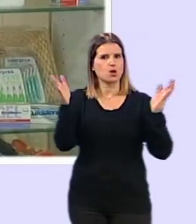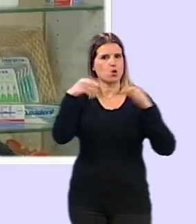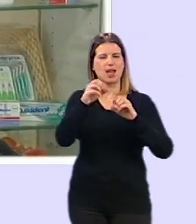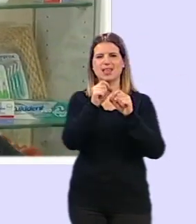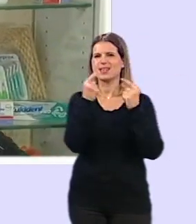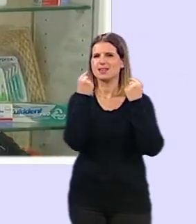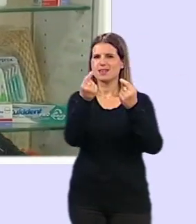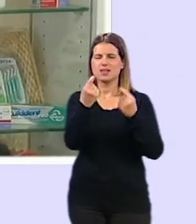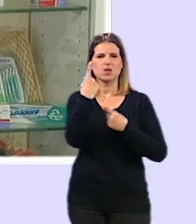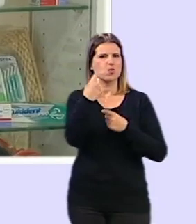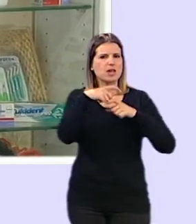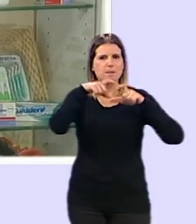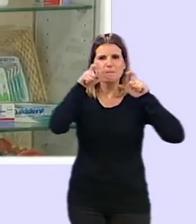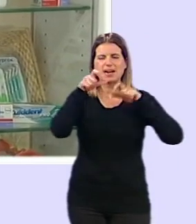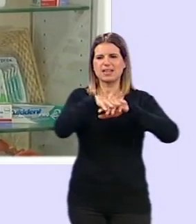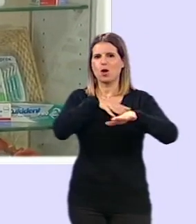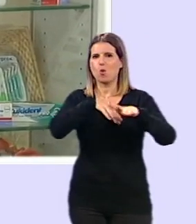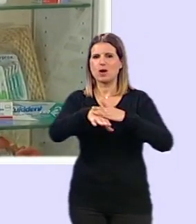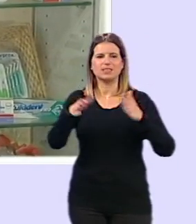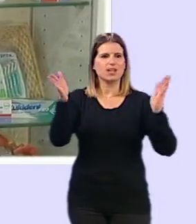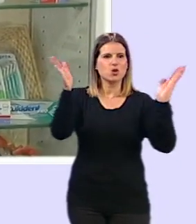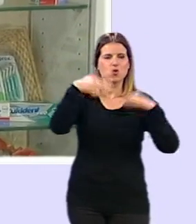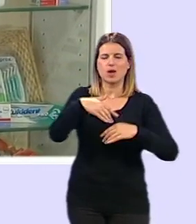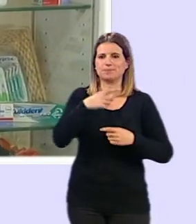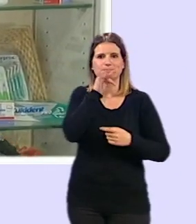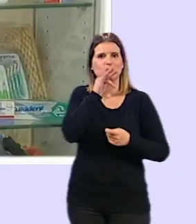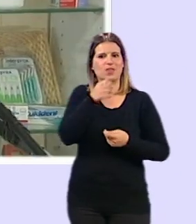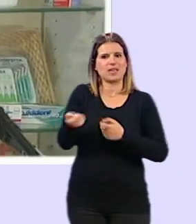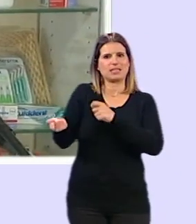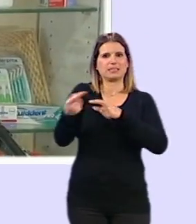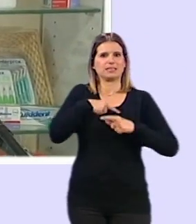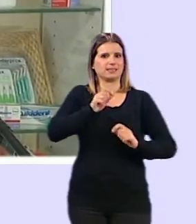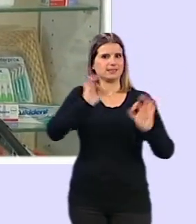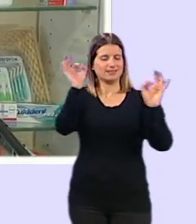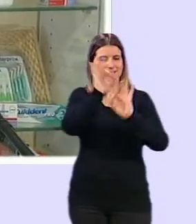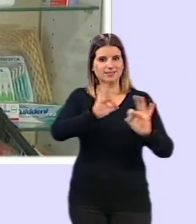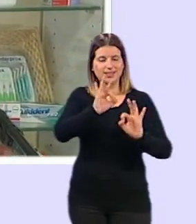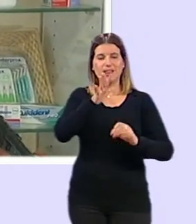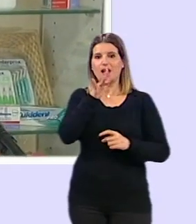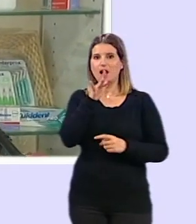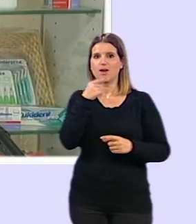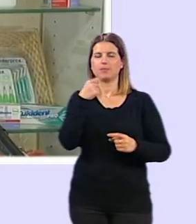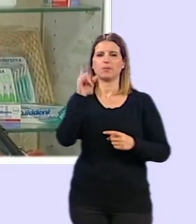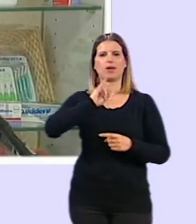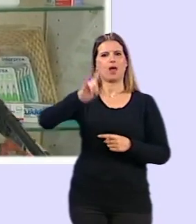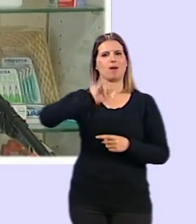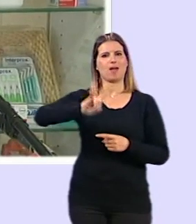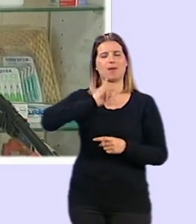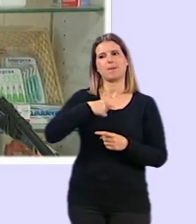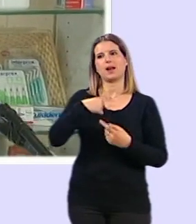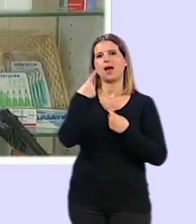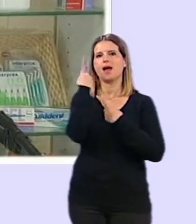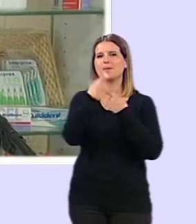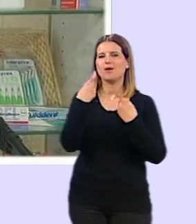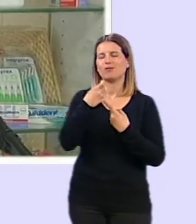mascarillas no tenemos guantes tampoco esto no llega todavía aquí ahora aquí llamando el mundo para informarse y yo pues lo